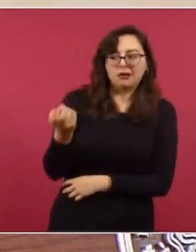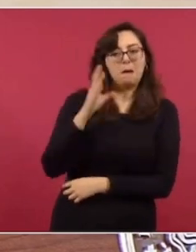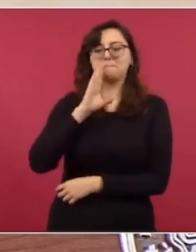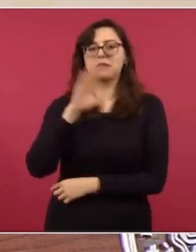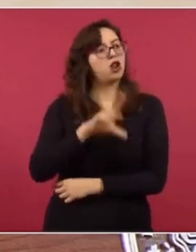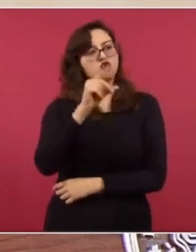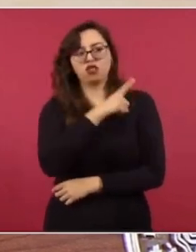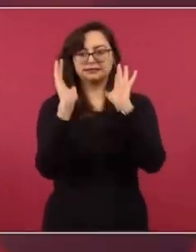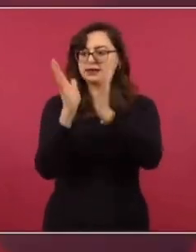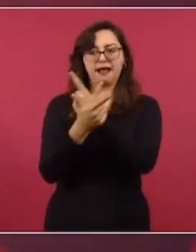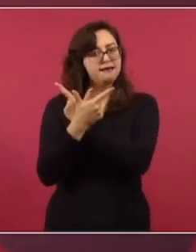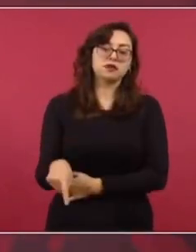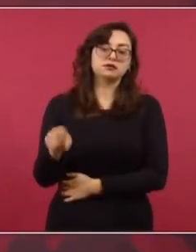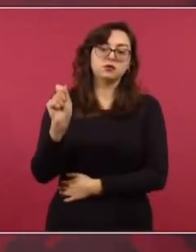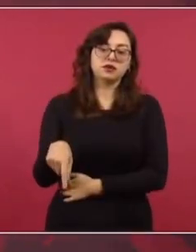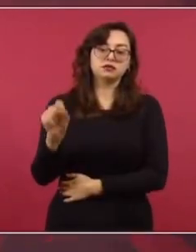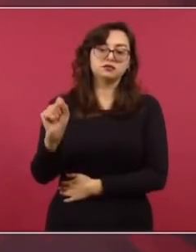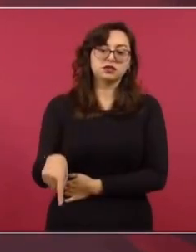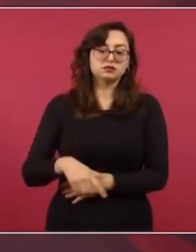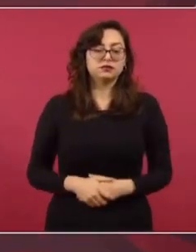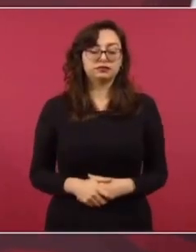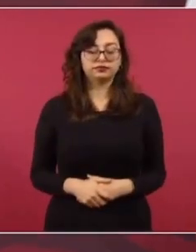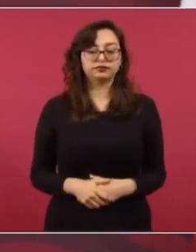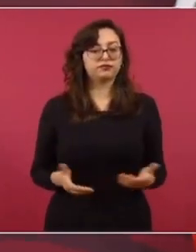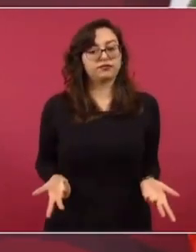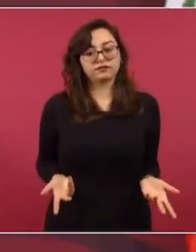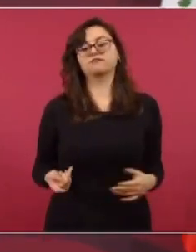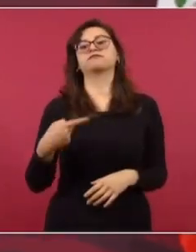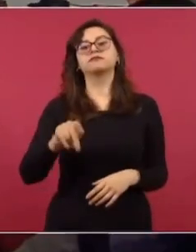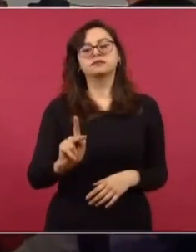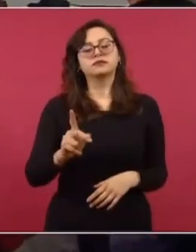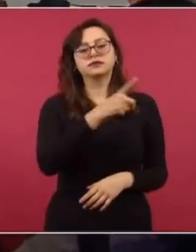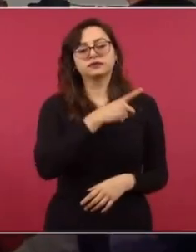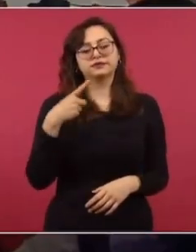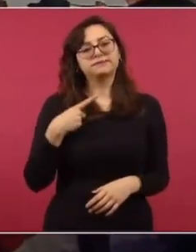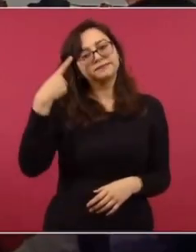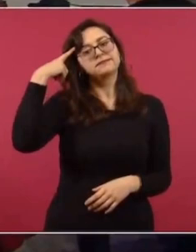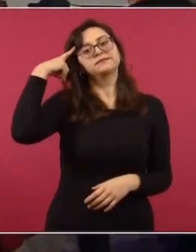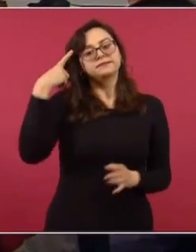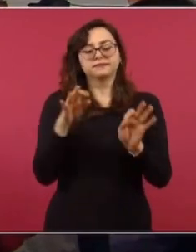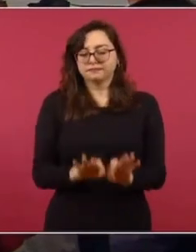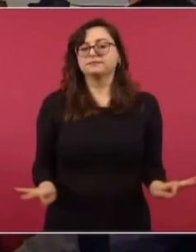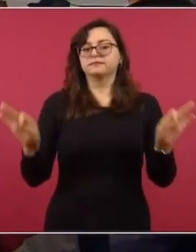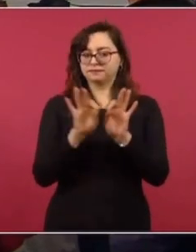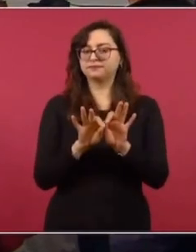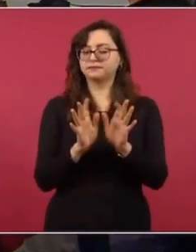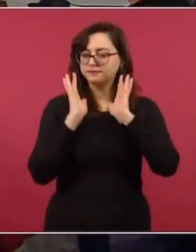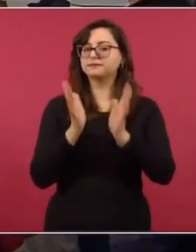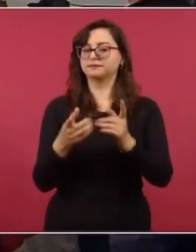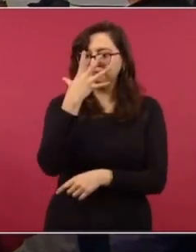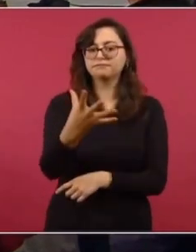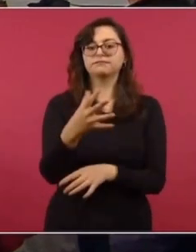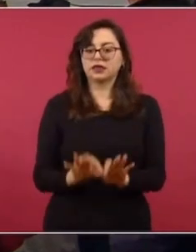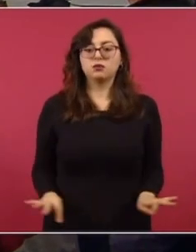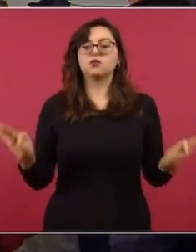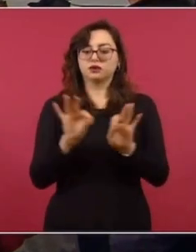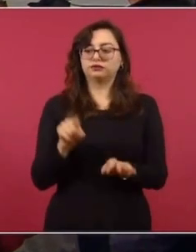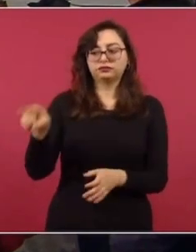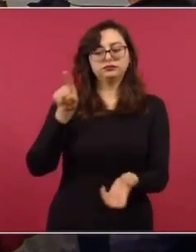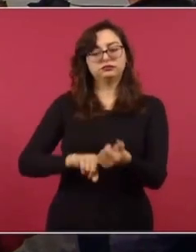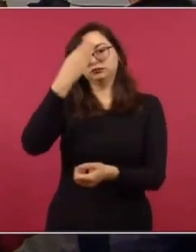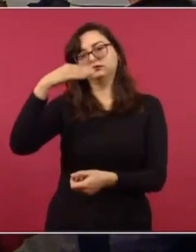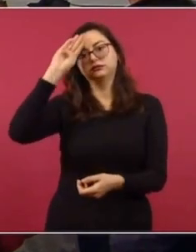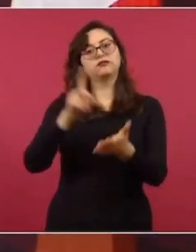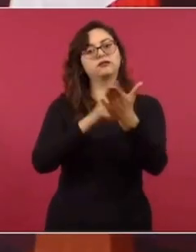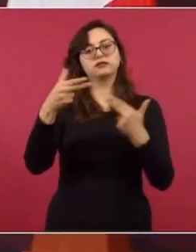del bloqueo a Cuba. Pero es importante que este tema se trate como un tema fundamental de derechos humanos.